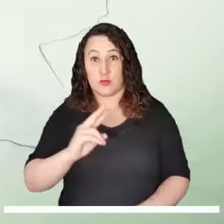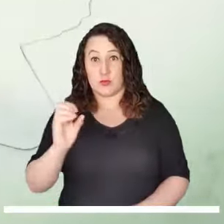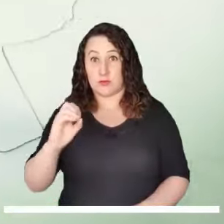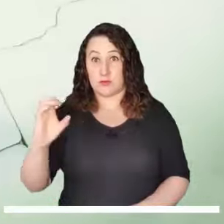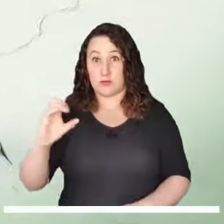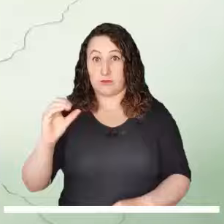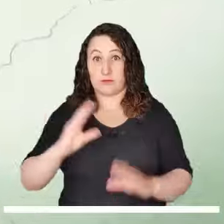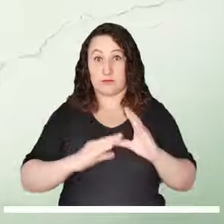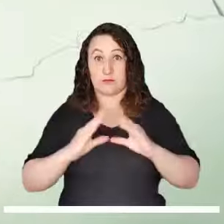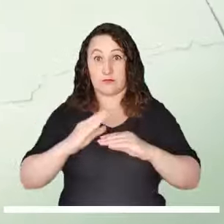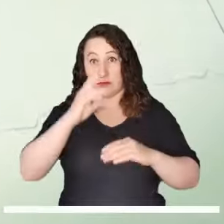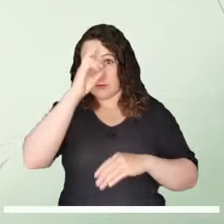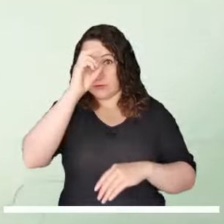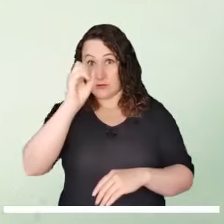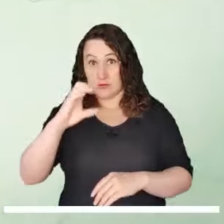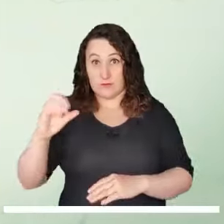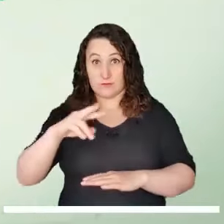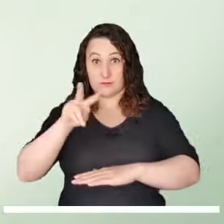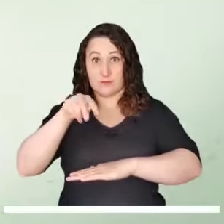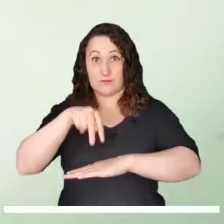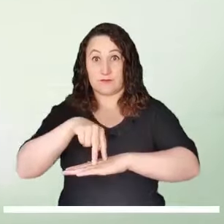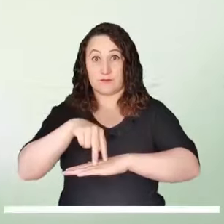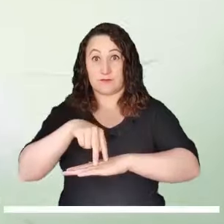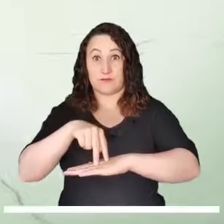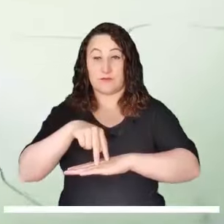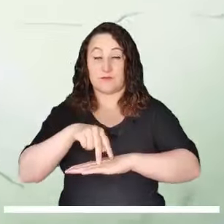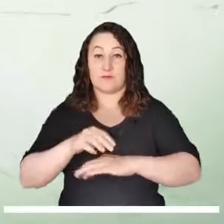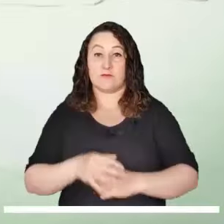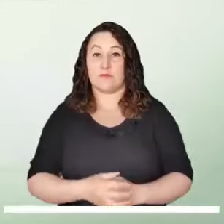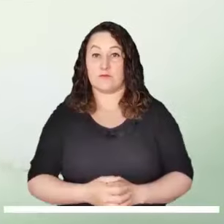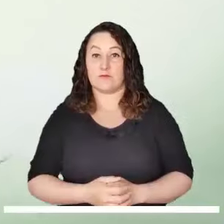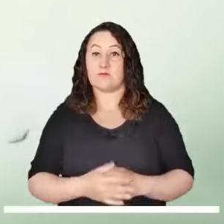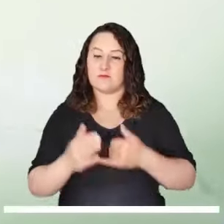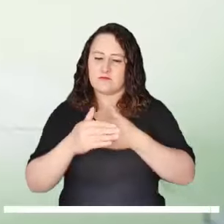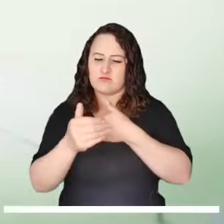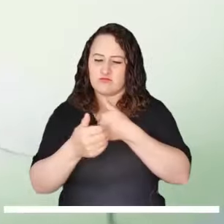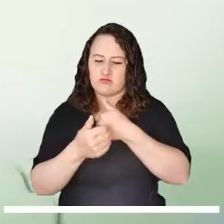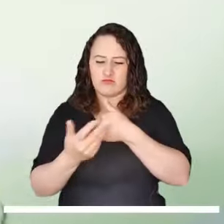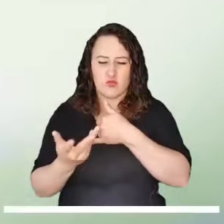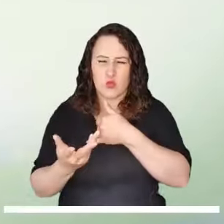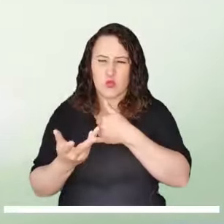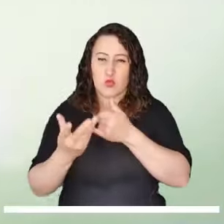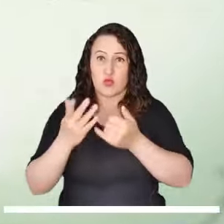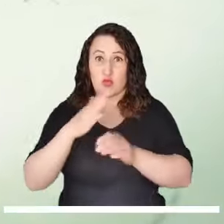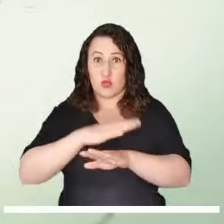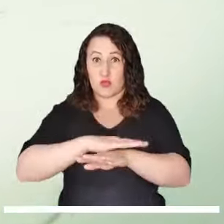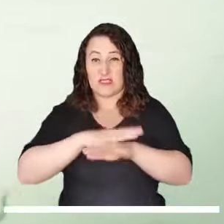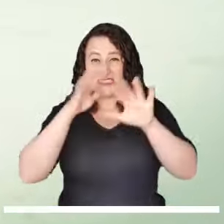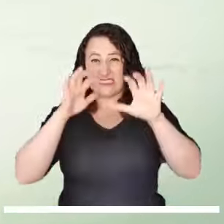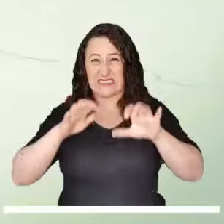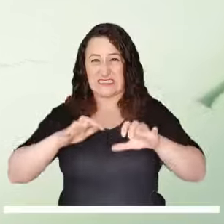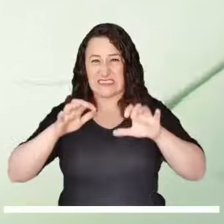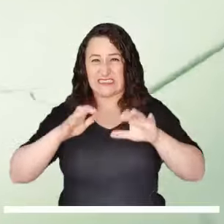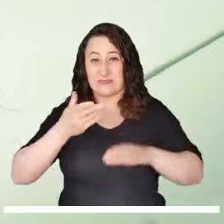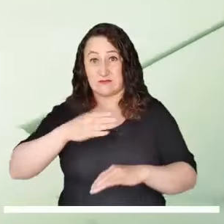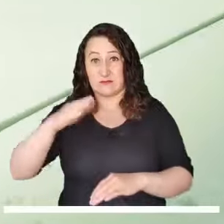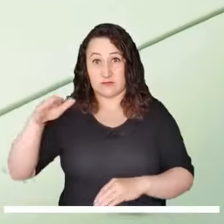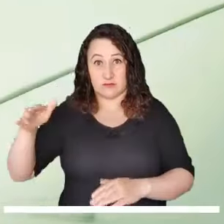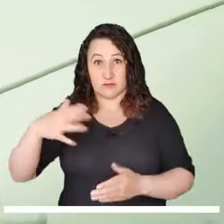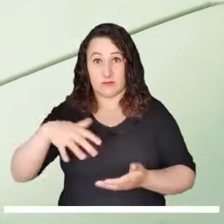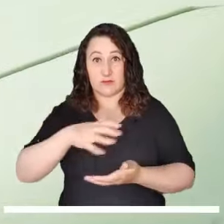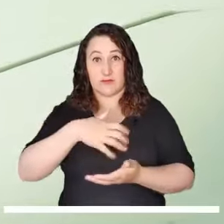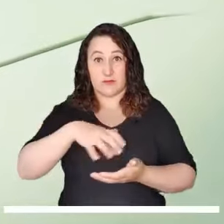Cauca y Noroccidente de Nariño. El centro se inclina por una tarde lluviosa en Antioquia, diferentes zonas de